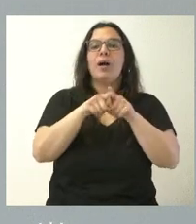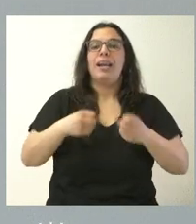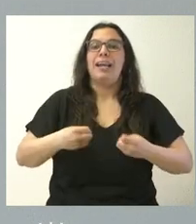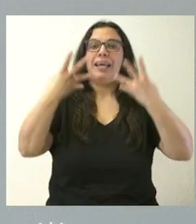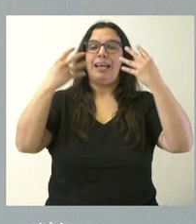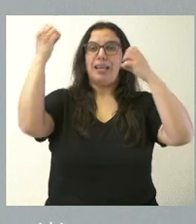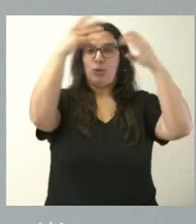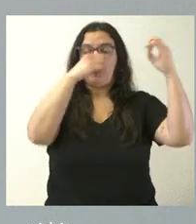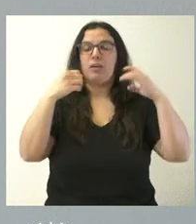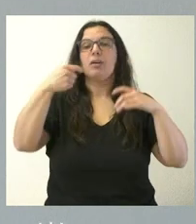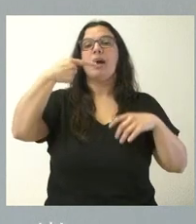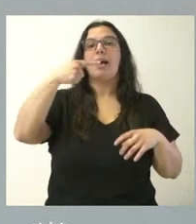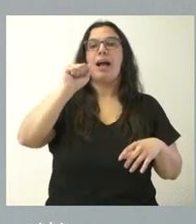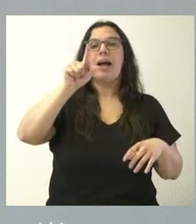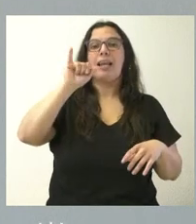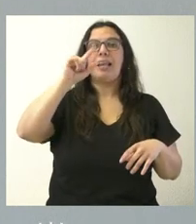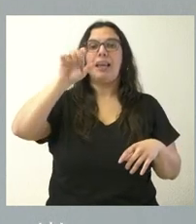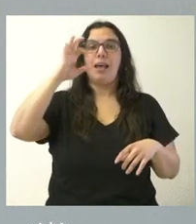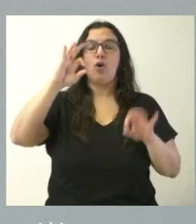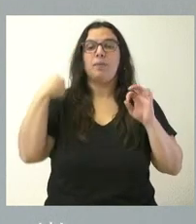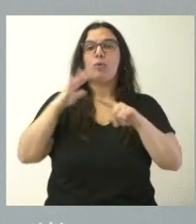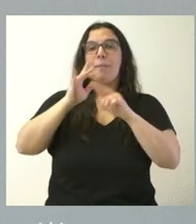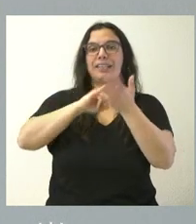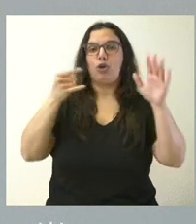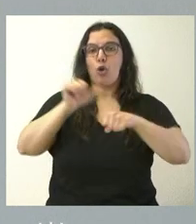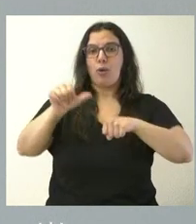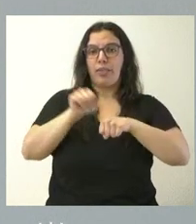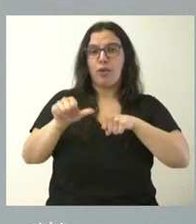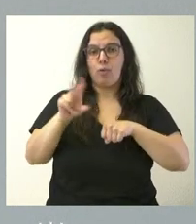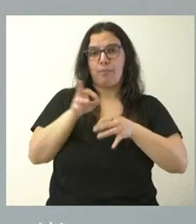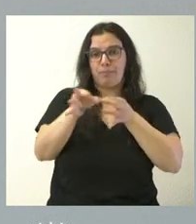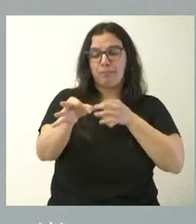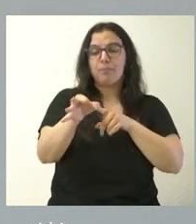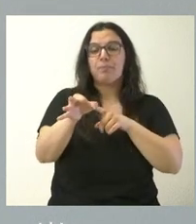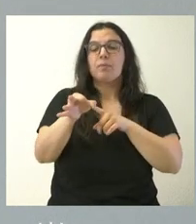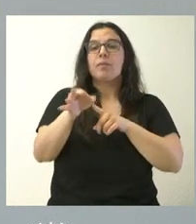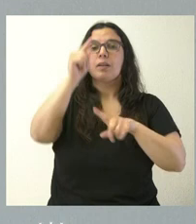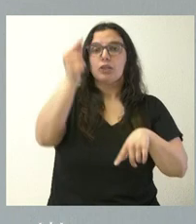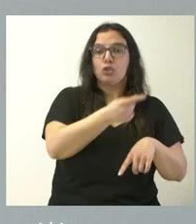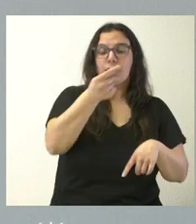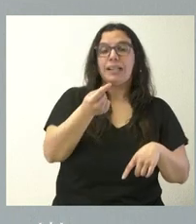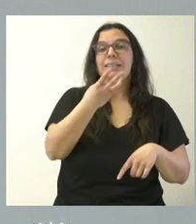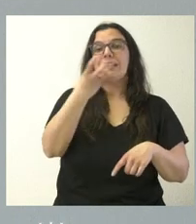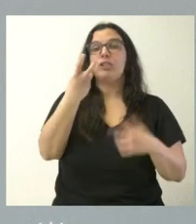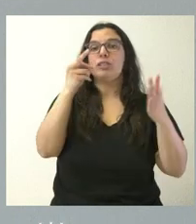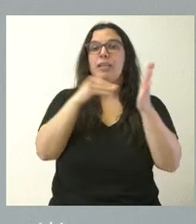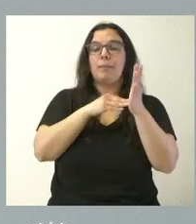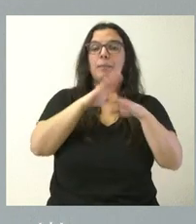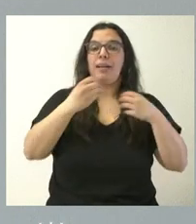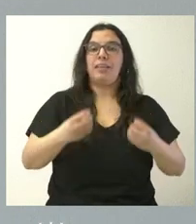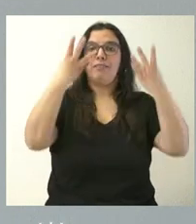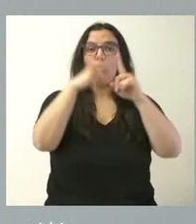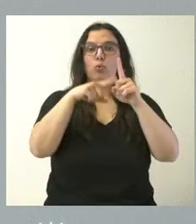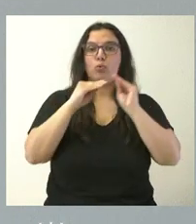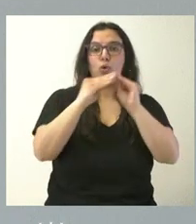y usos comunes del Parque Tecnológico de Boecillo. De esta cifra son 370.000 para la iluminación del edificio de sus comunes